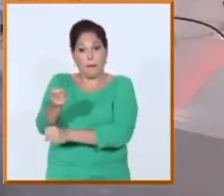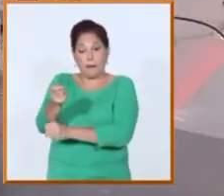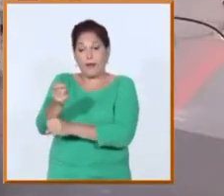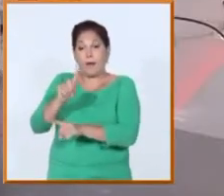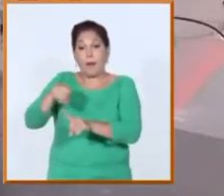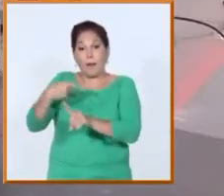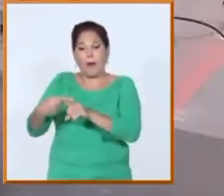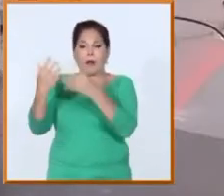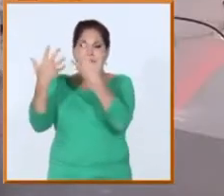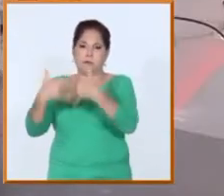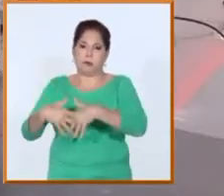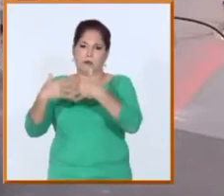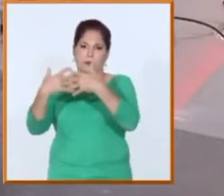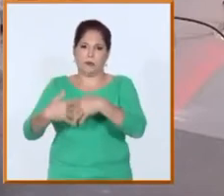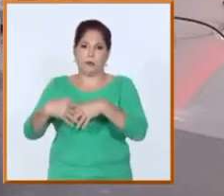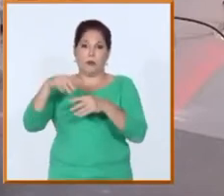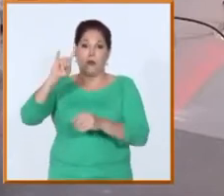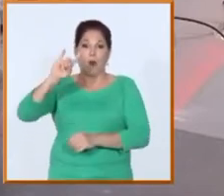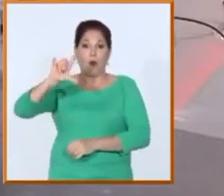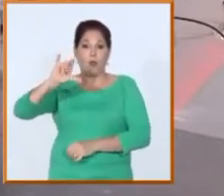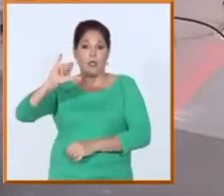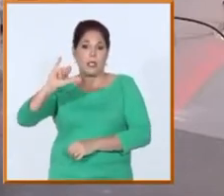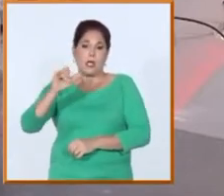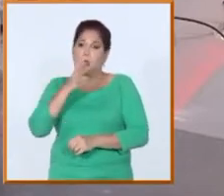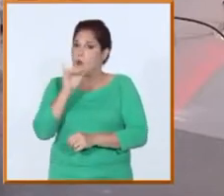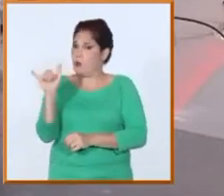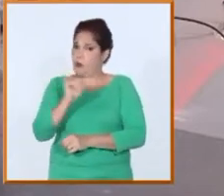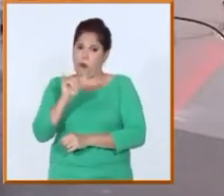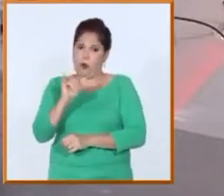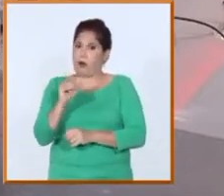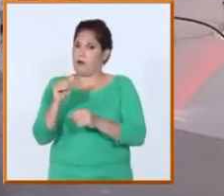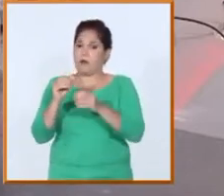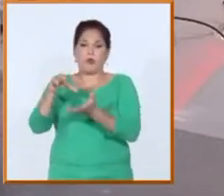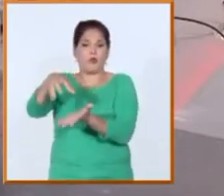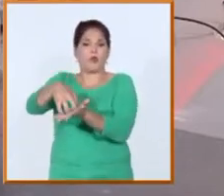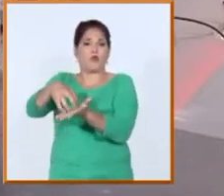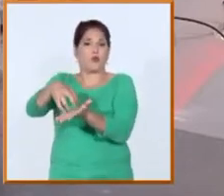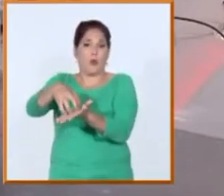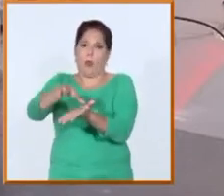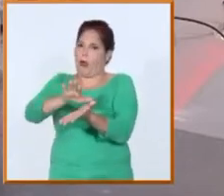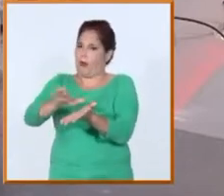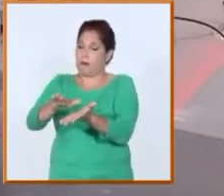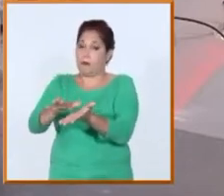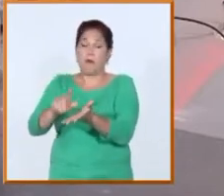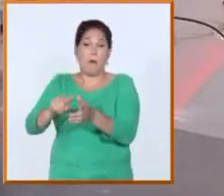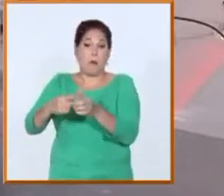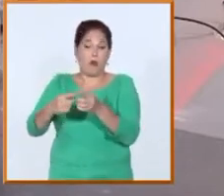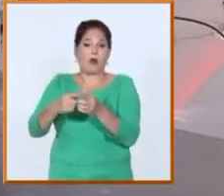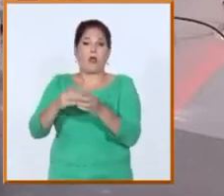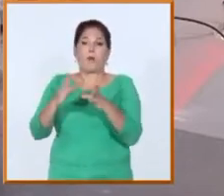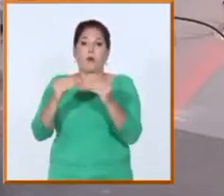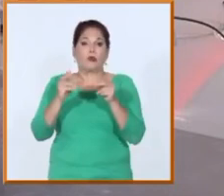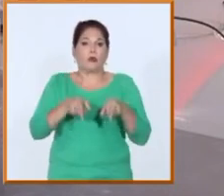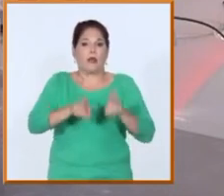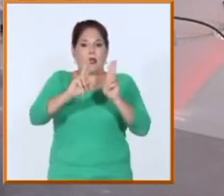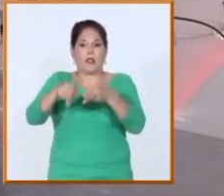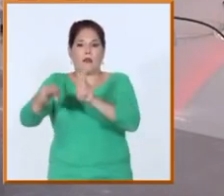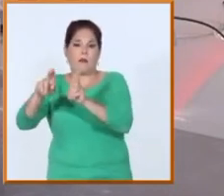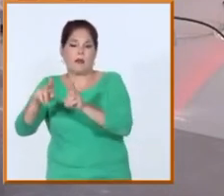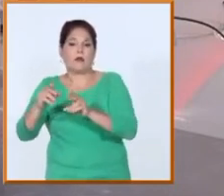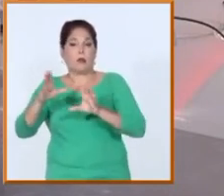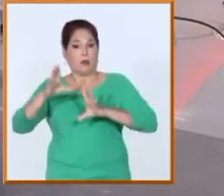la UCI es una ciudad realmente, y tiene las complejidades de la docencia, la investigación,